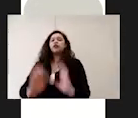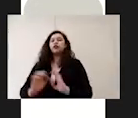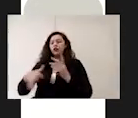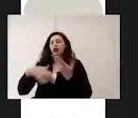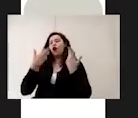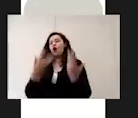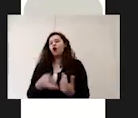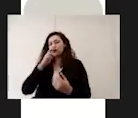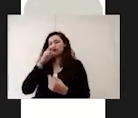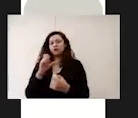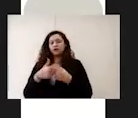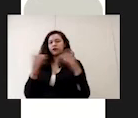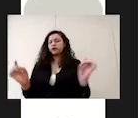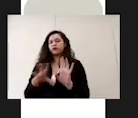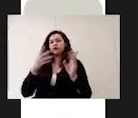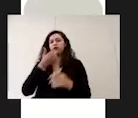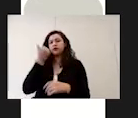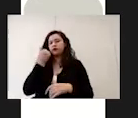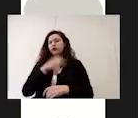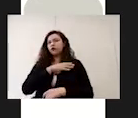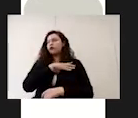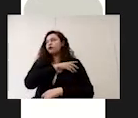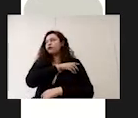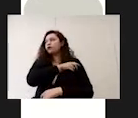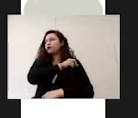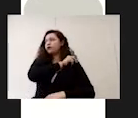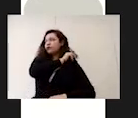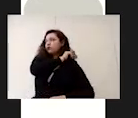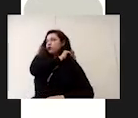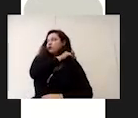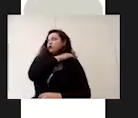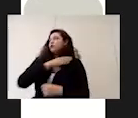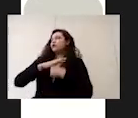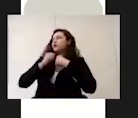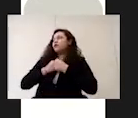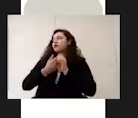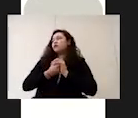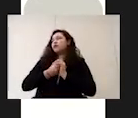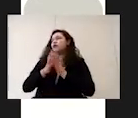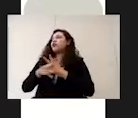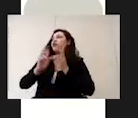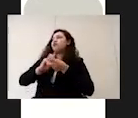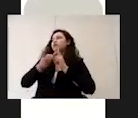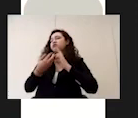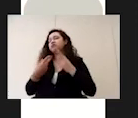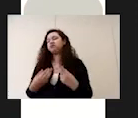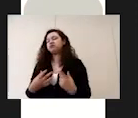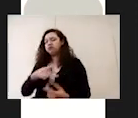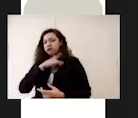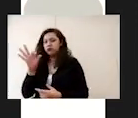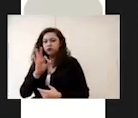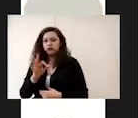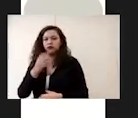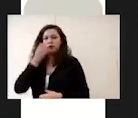que algún alumno llegue a presentar datos de ansiedad o de depresión y no